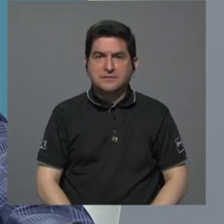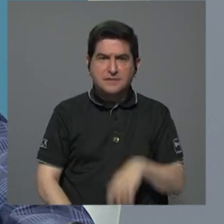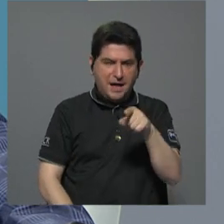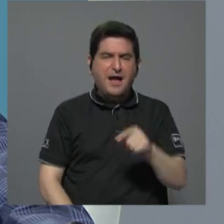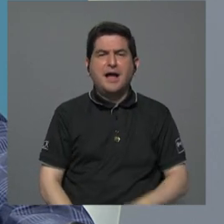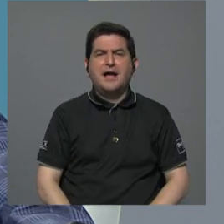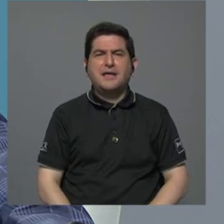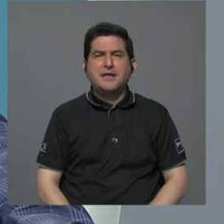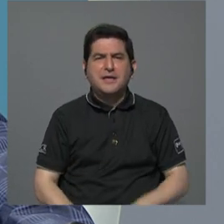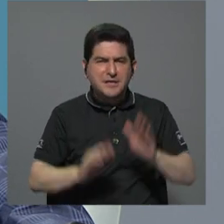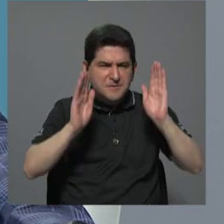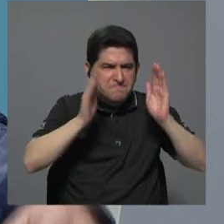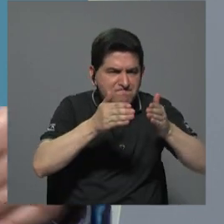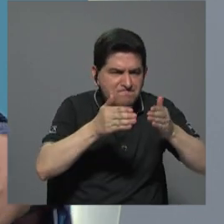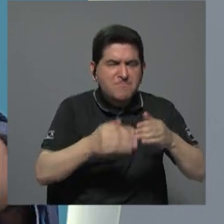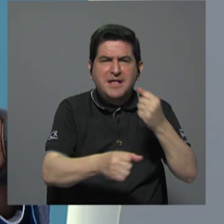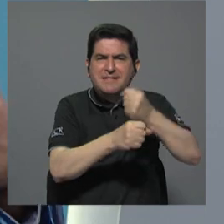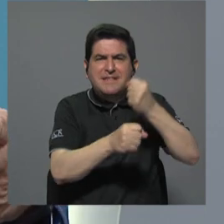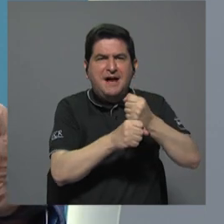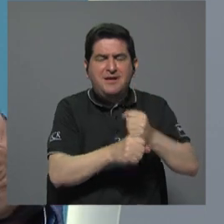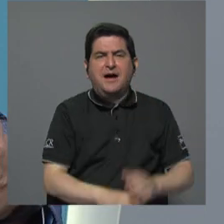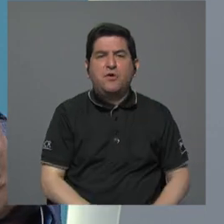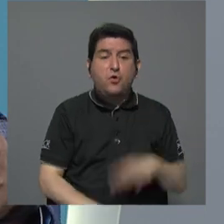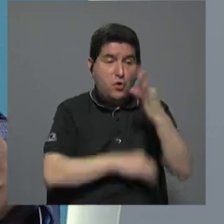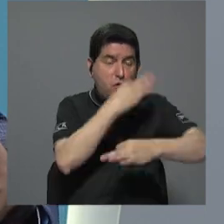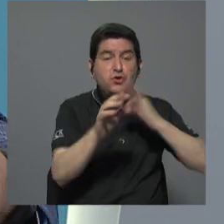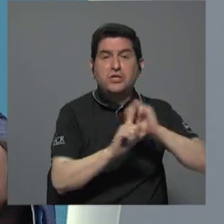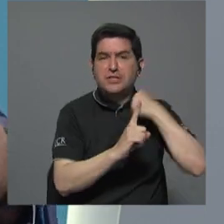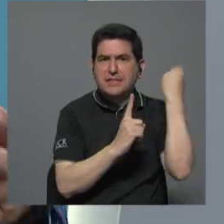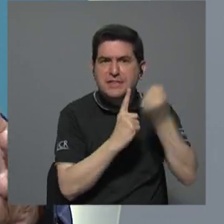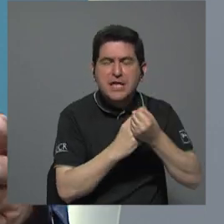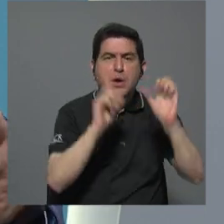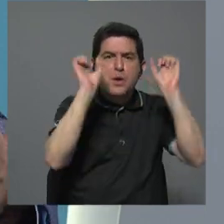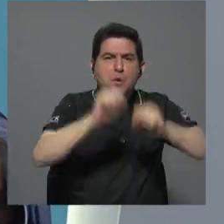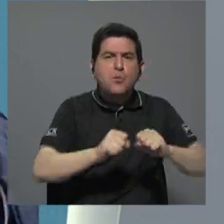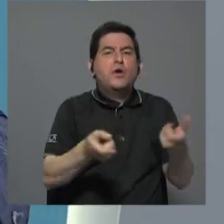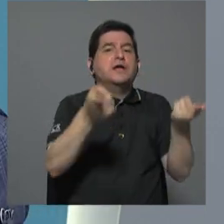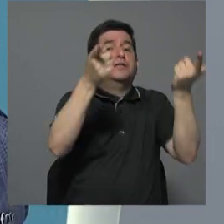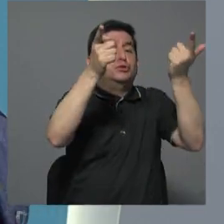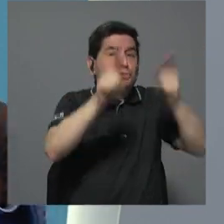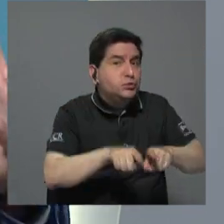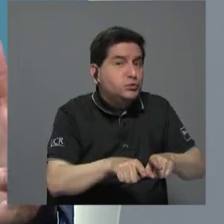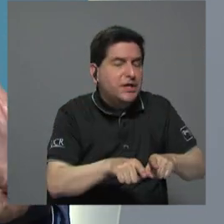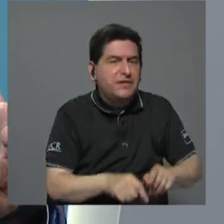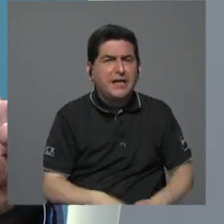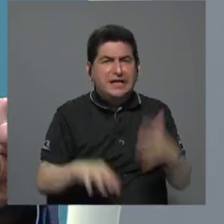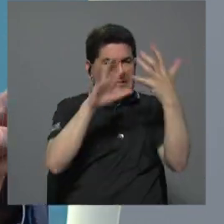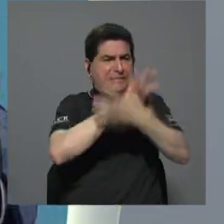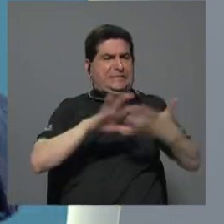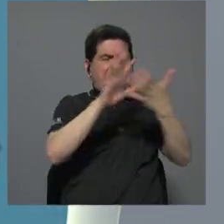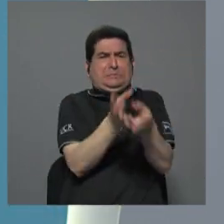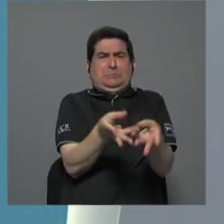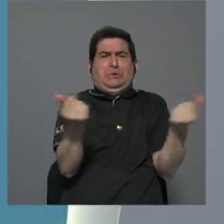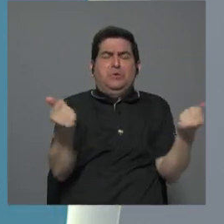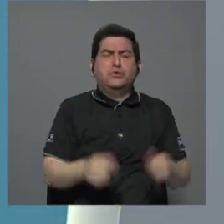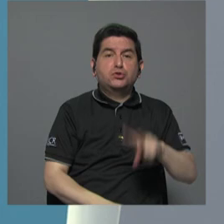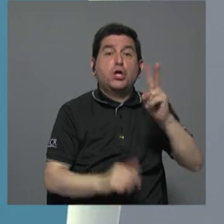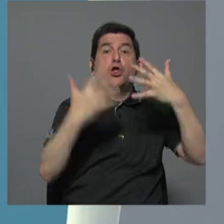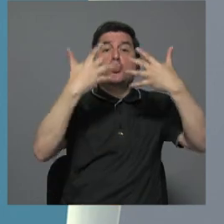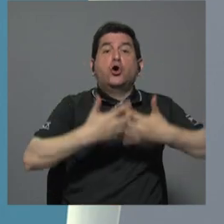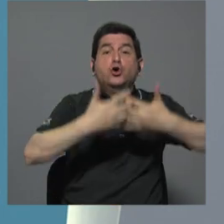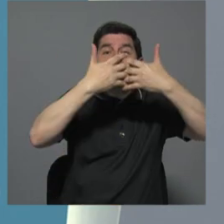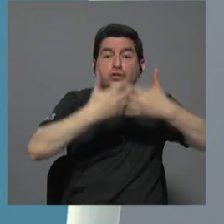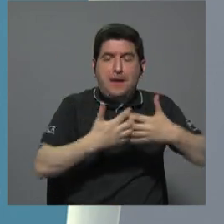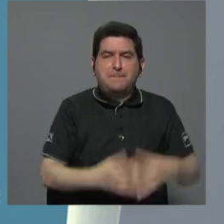se provocó una concentración de obra donde este tipo de situaciones se puede presentar y es caótico. Las dos empresas